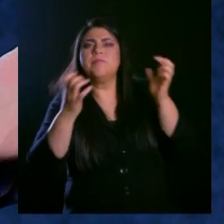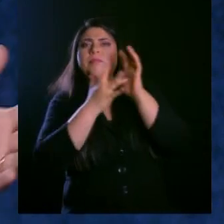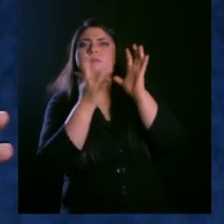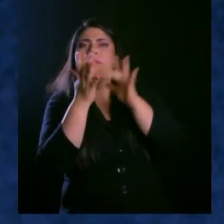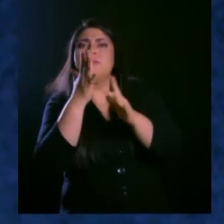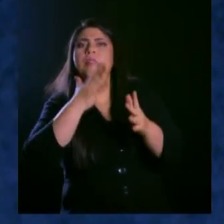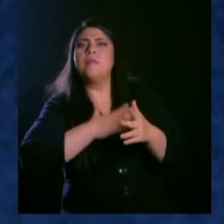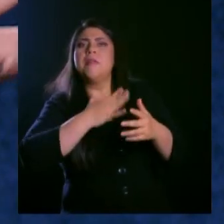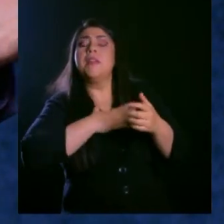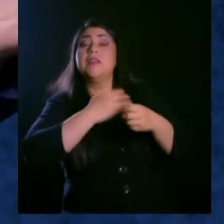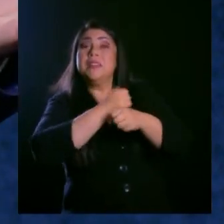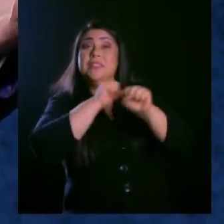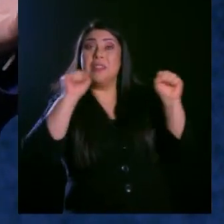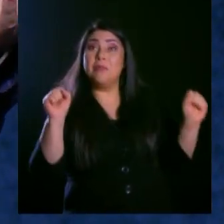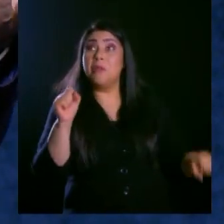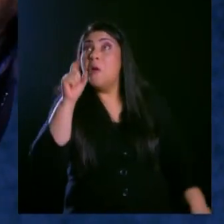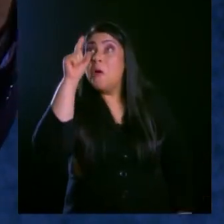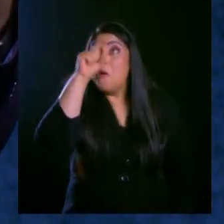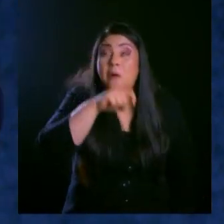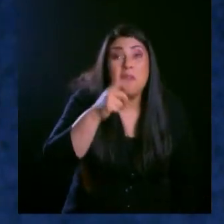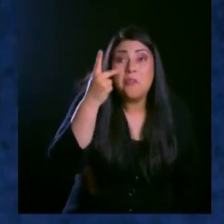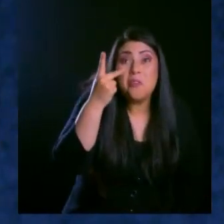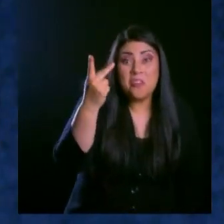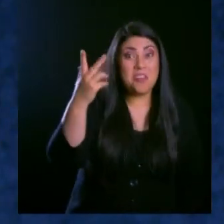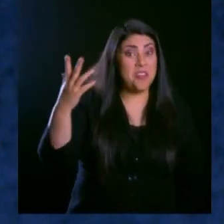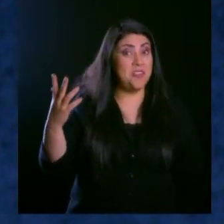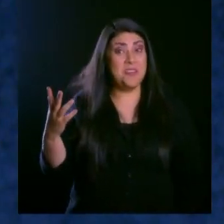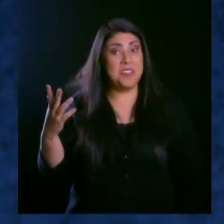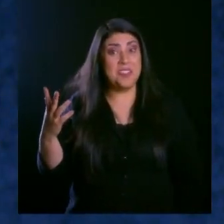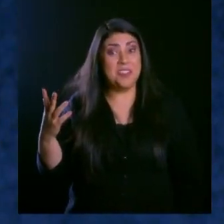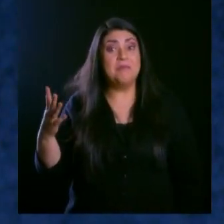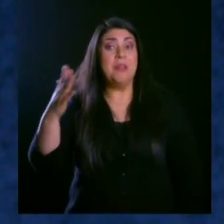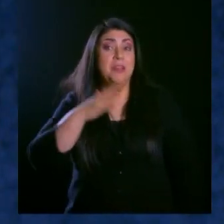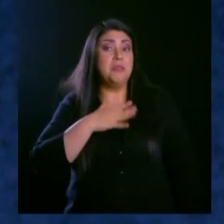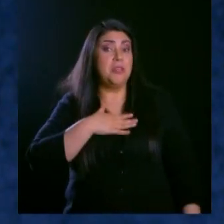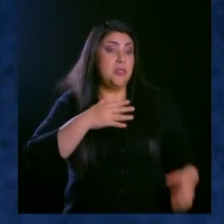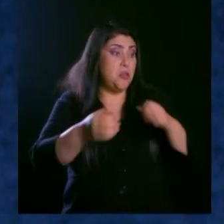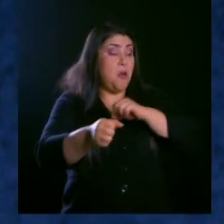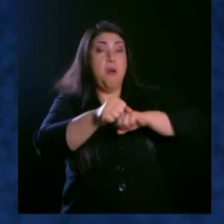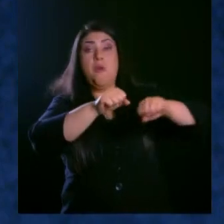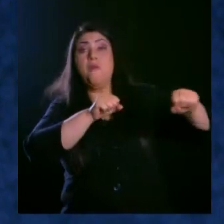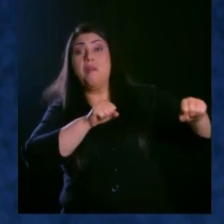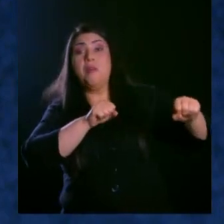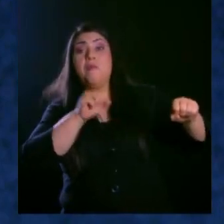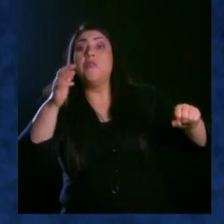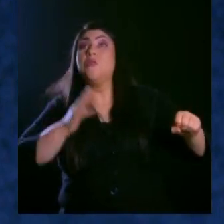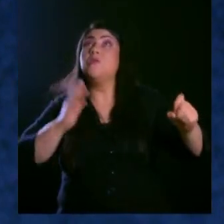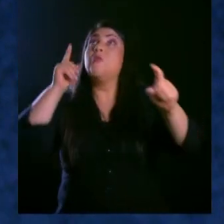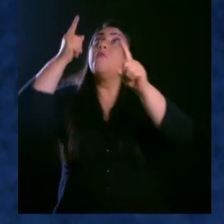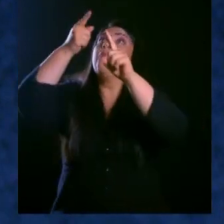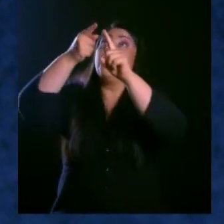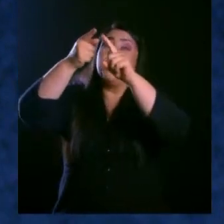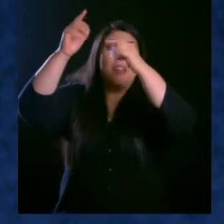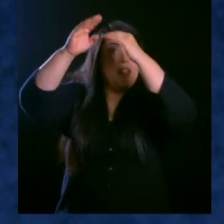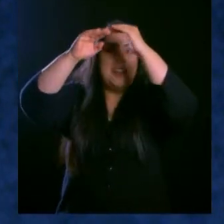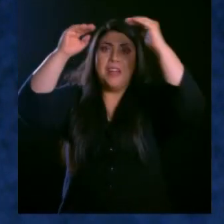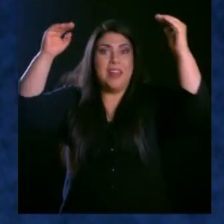Jesús, mi Salvador, invisible. Cuando un si yo me muero, yo recibí al Señor como mi Salvador. Si me muero, voy a estar con Él. Esto es mi